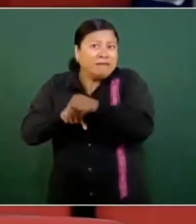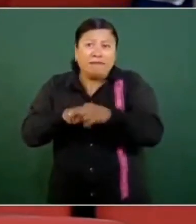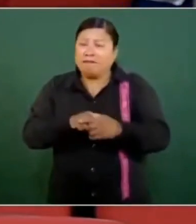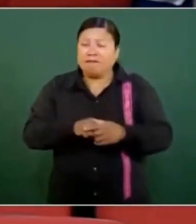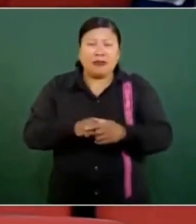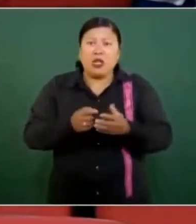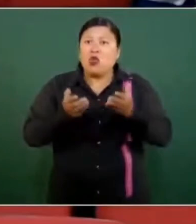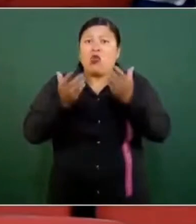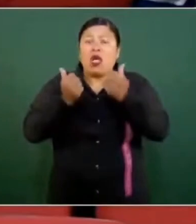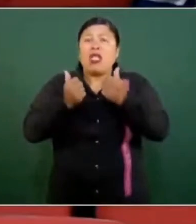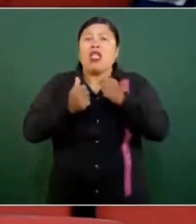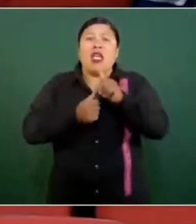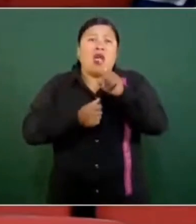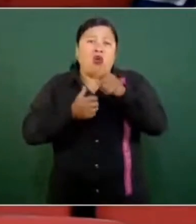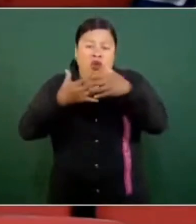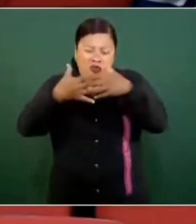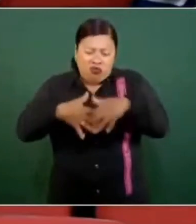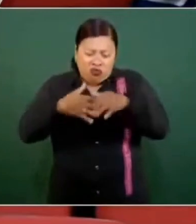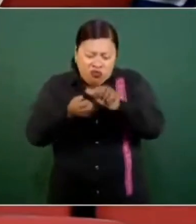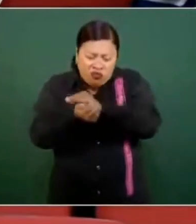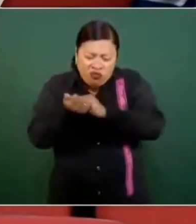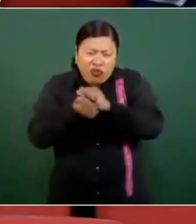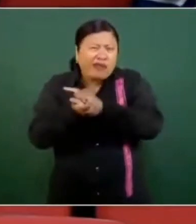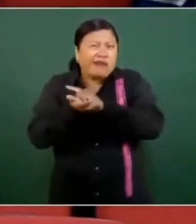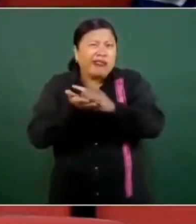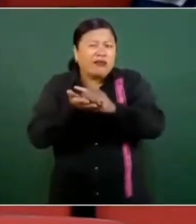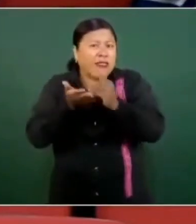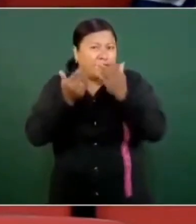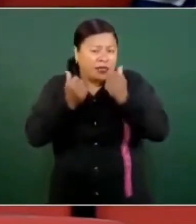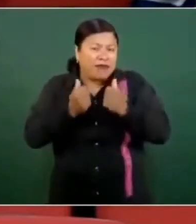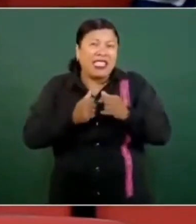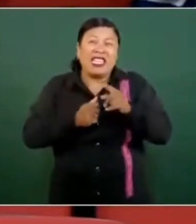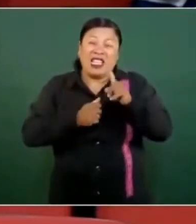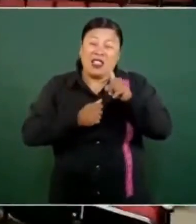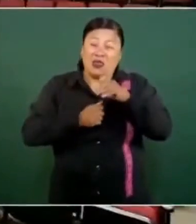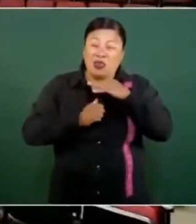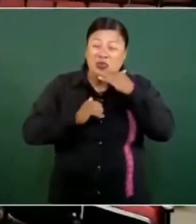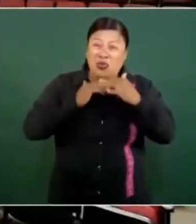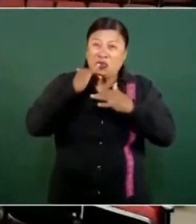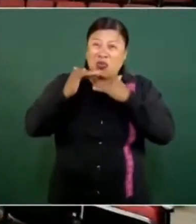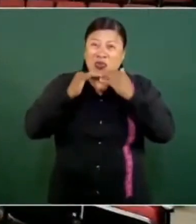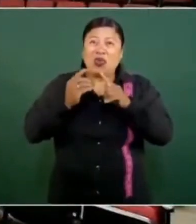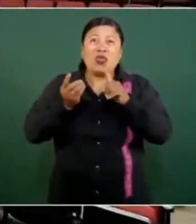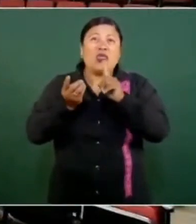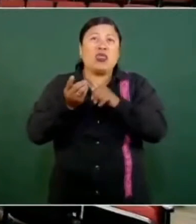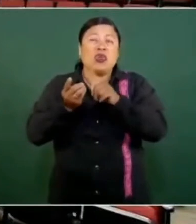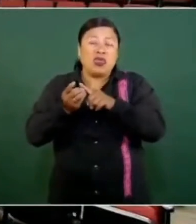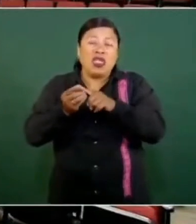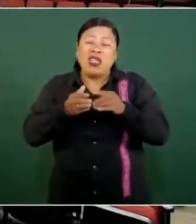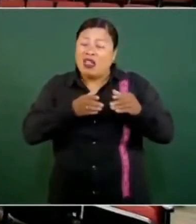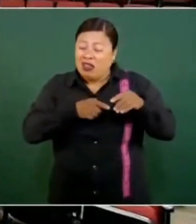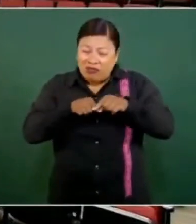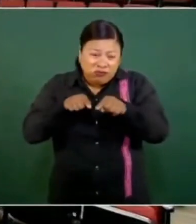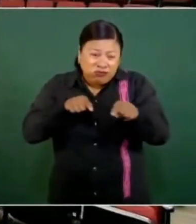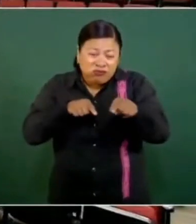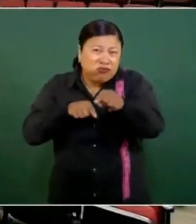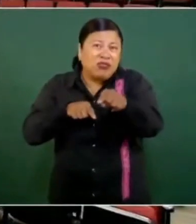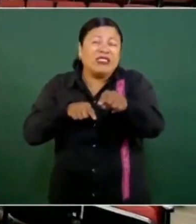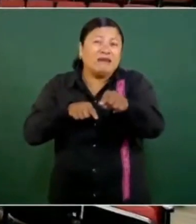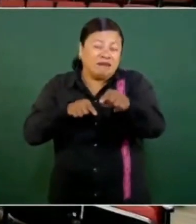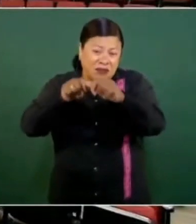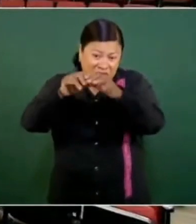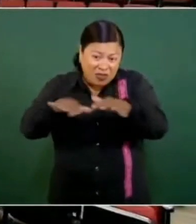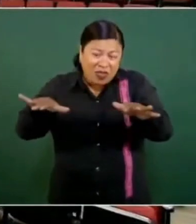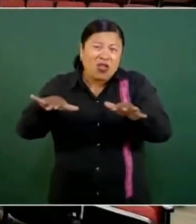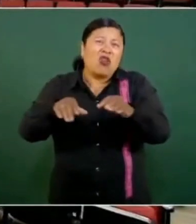planta tratadora de aguas residuales. Todas las aguas negras van a desembocar a la Darcena del puerto o al Sanjón,